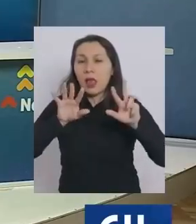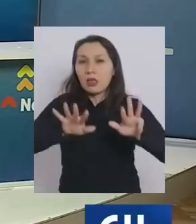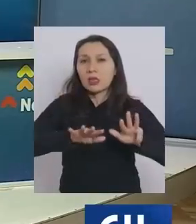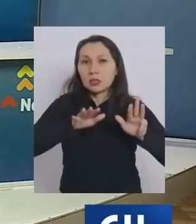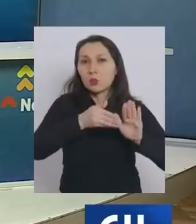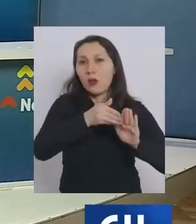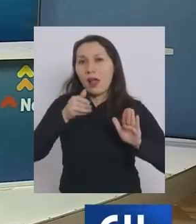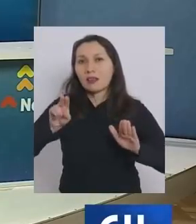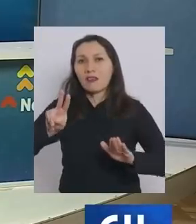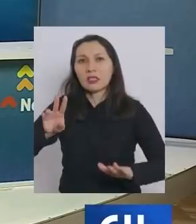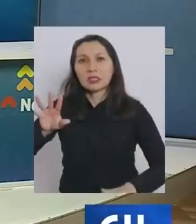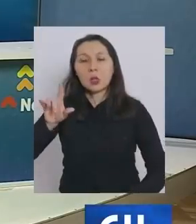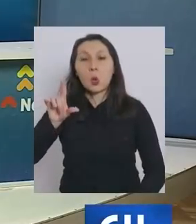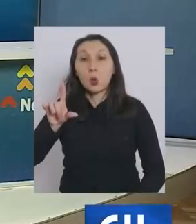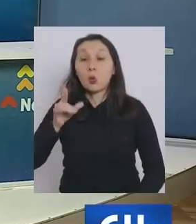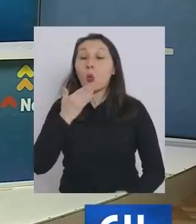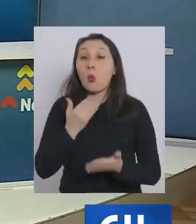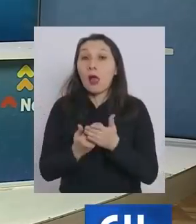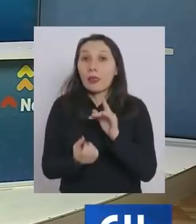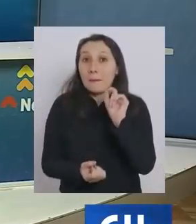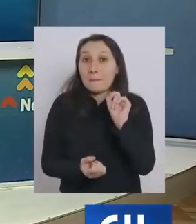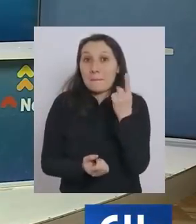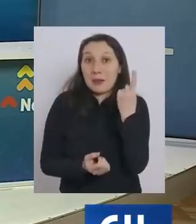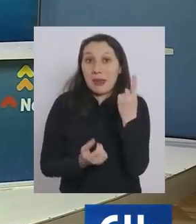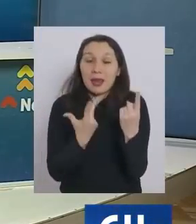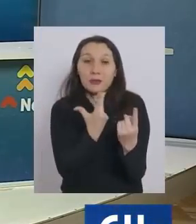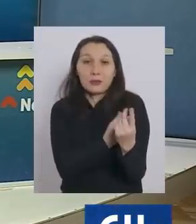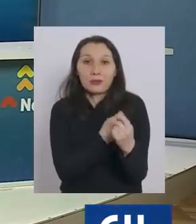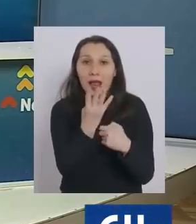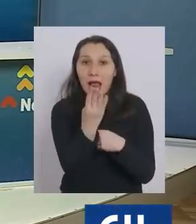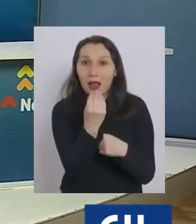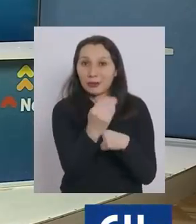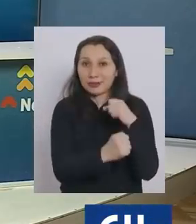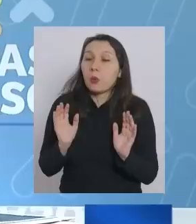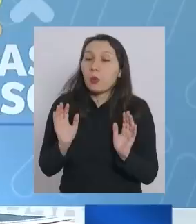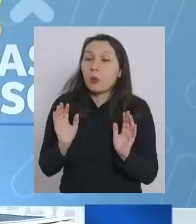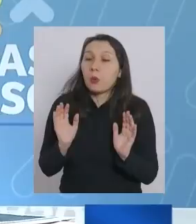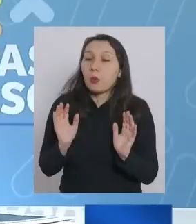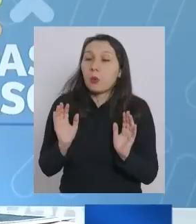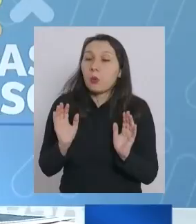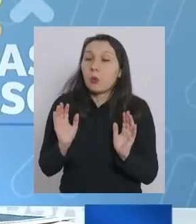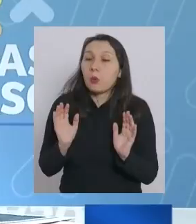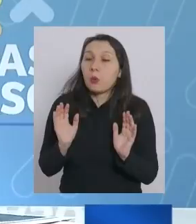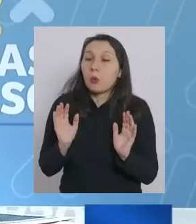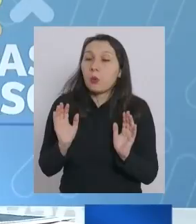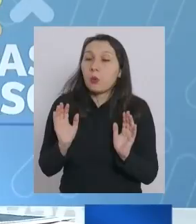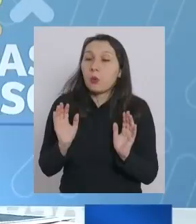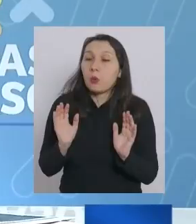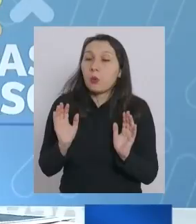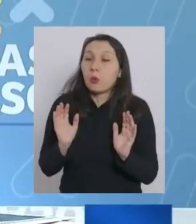19 y el 25 de julio cuando se aplicó la primera dosis a personas de 14 años existe